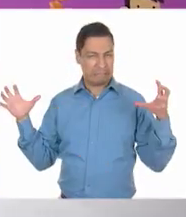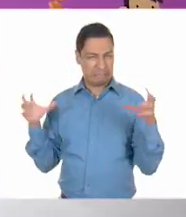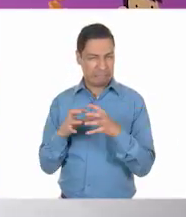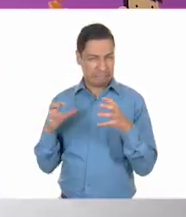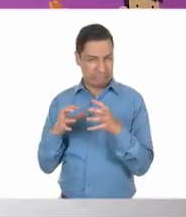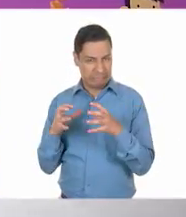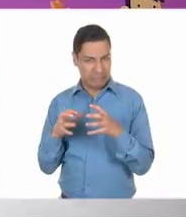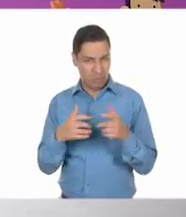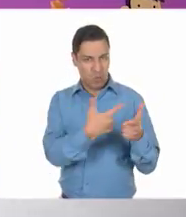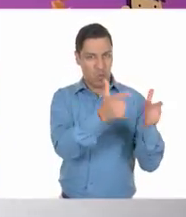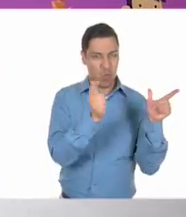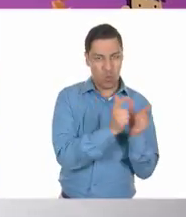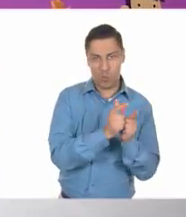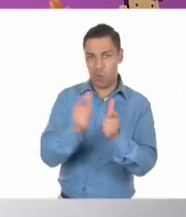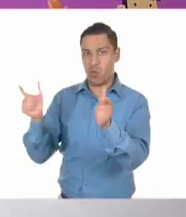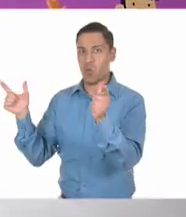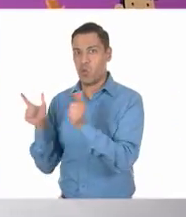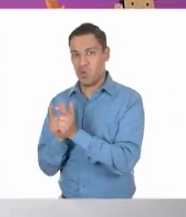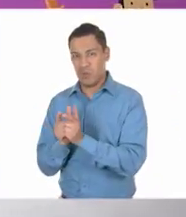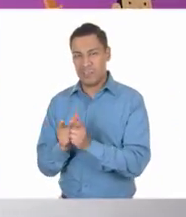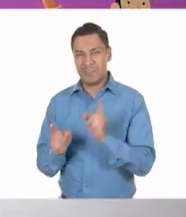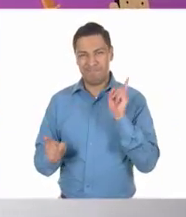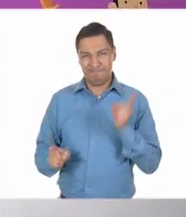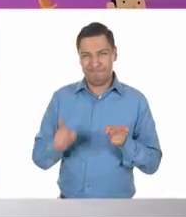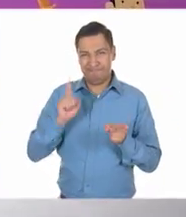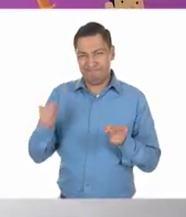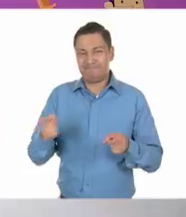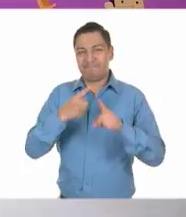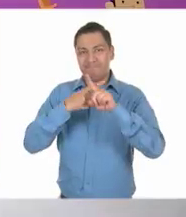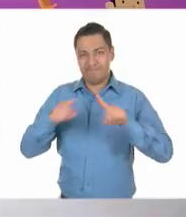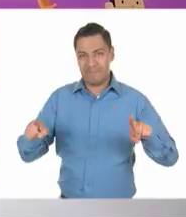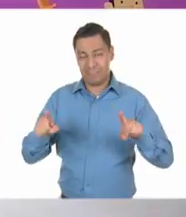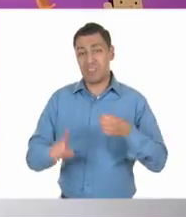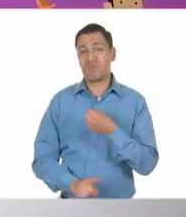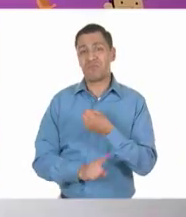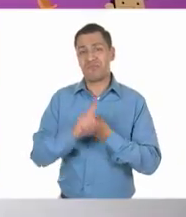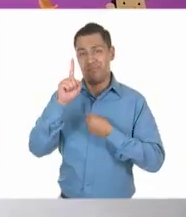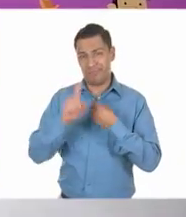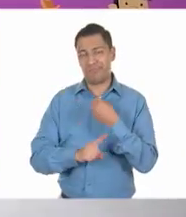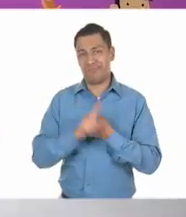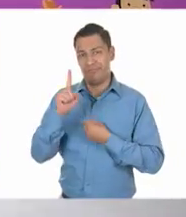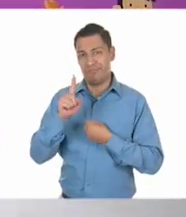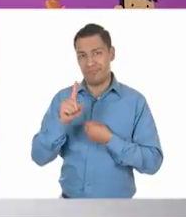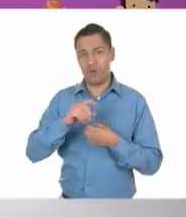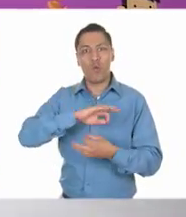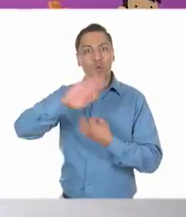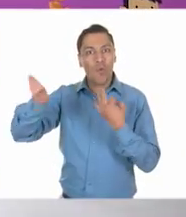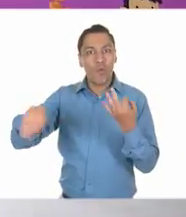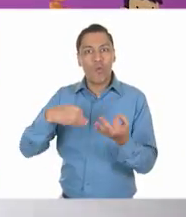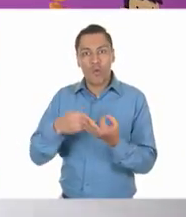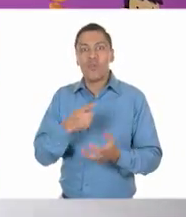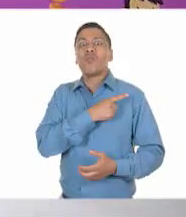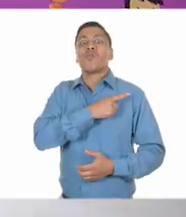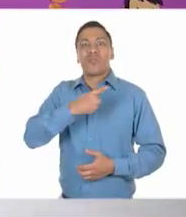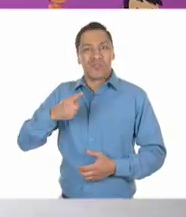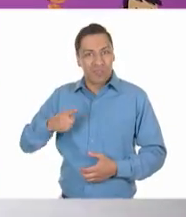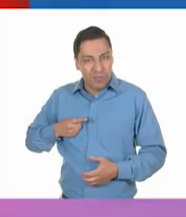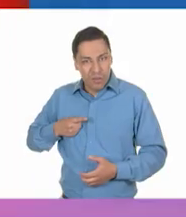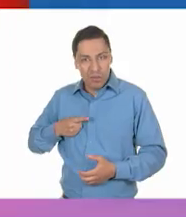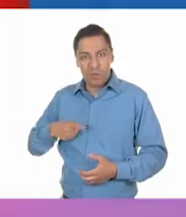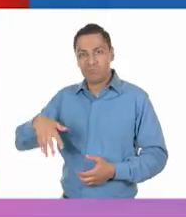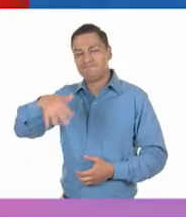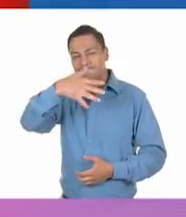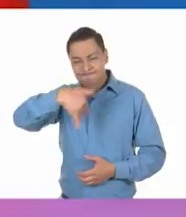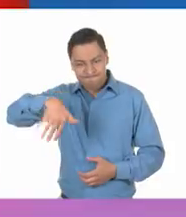diferentes grupos sociales y que representan un desafío para la humanidad. Es decir, entre todas y todos debemos buscar soluciones